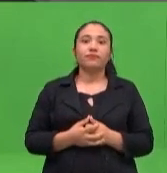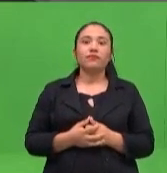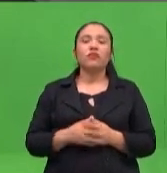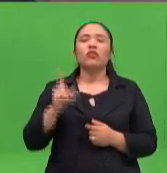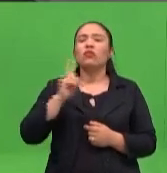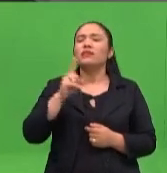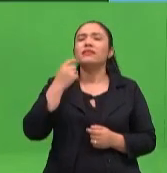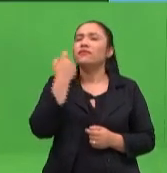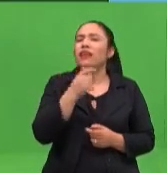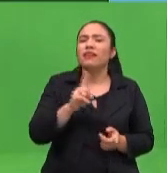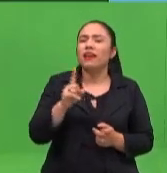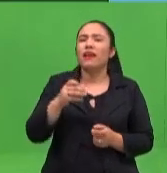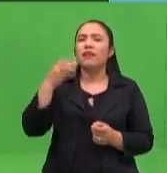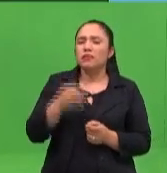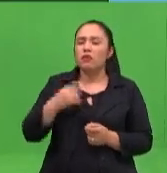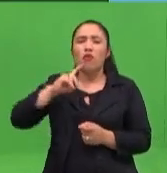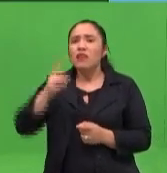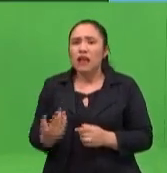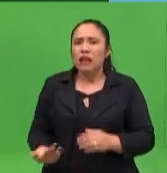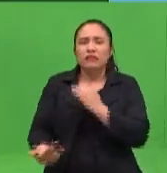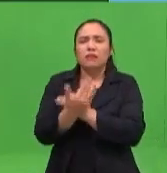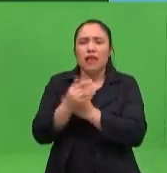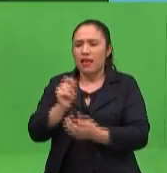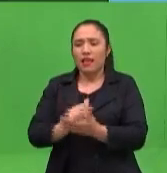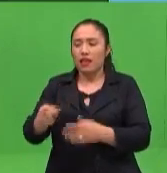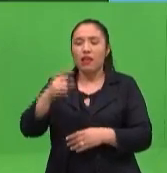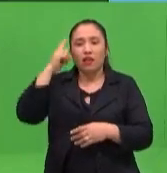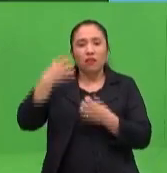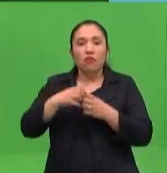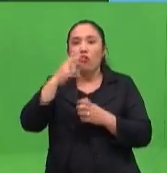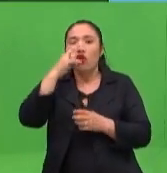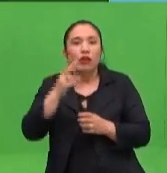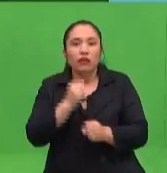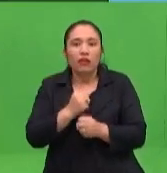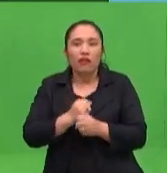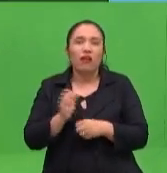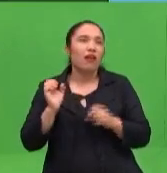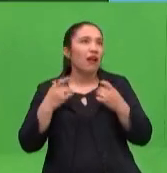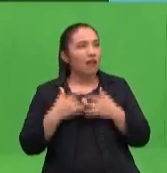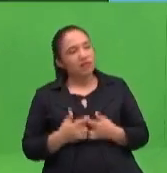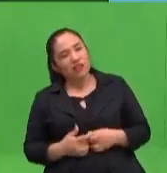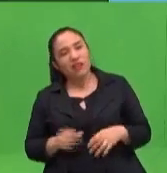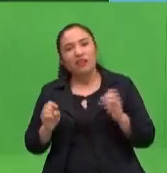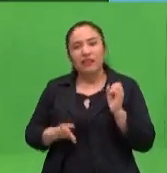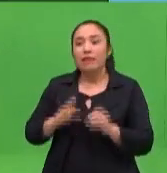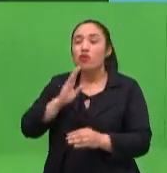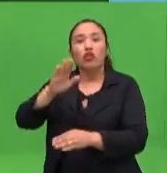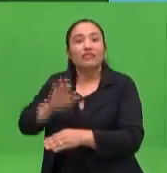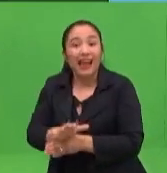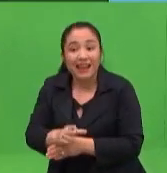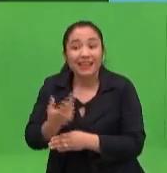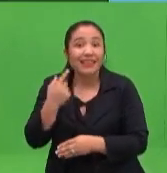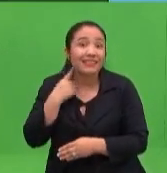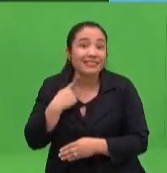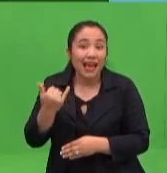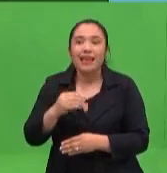trastornos. Podríamos decir que son personas diferentes, que tienen su atención en otro momento, o sea, su mayor